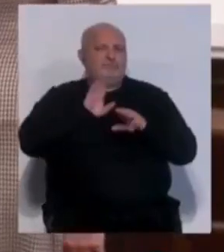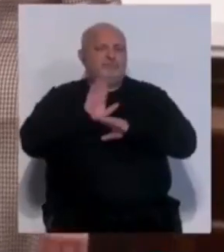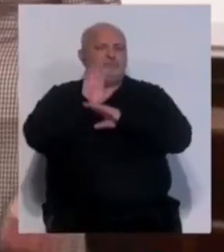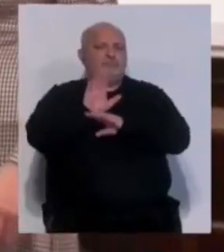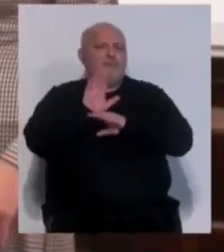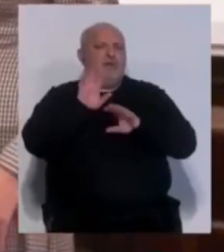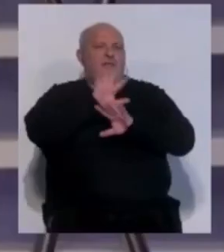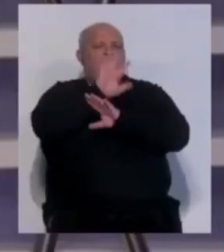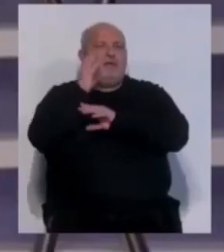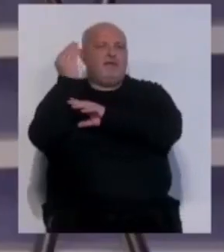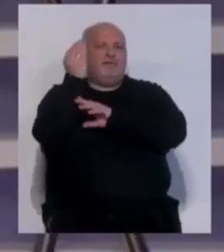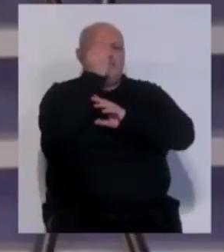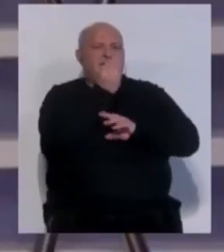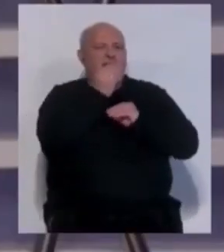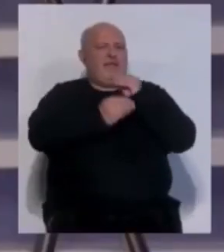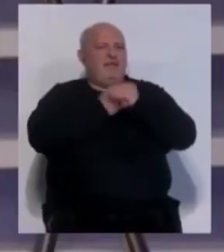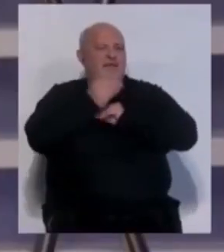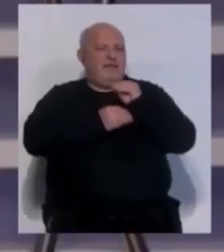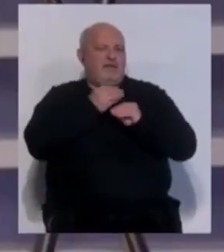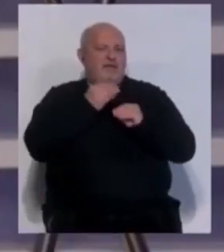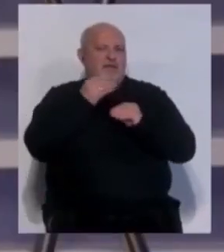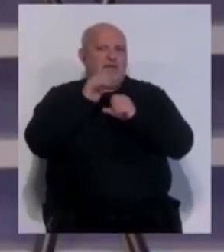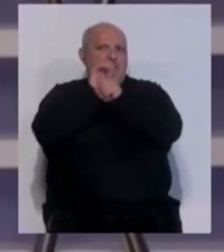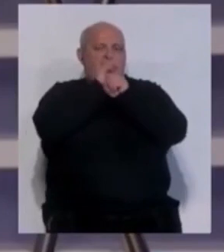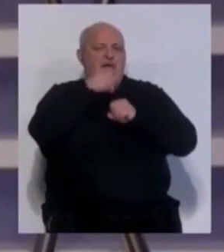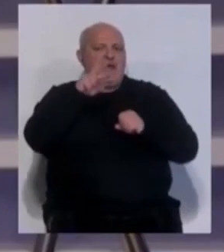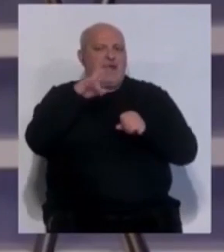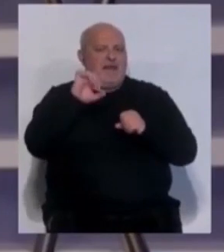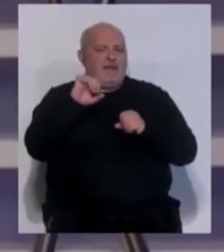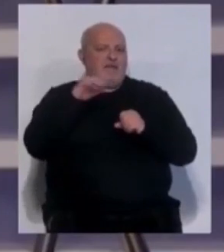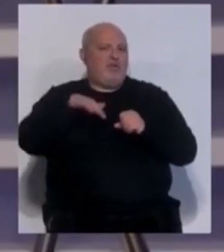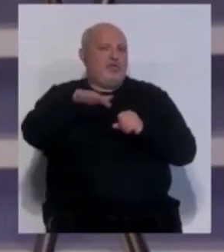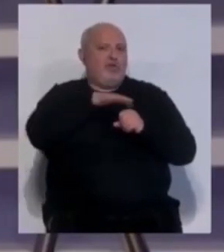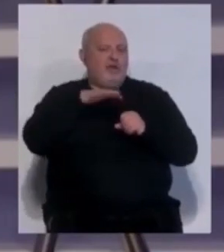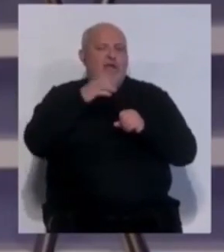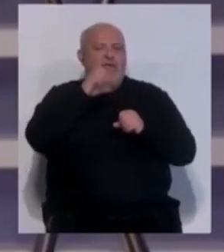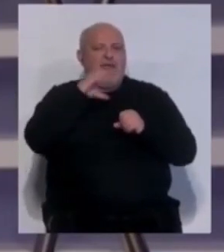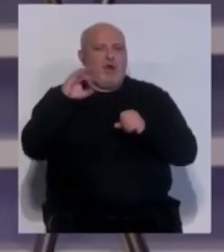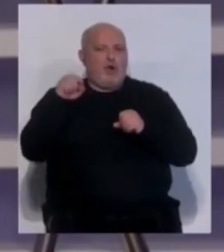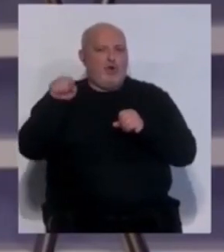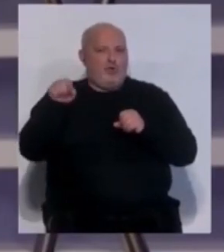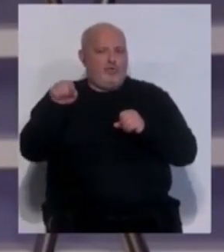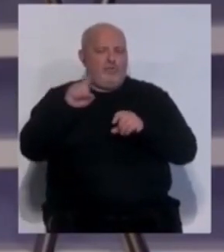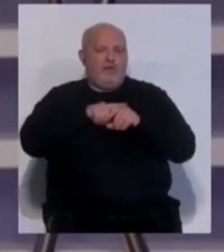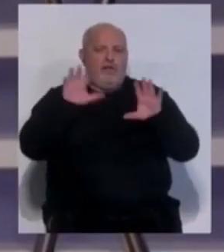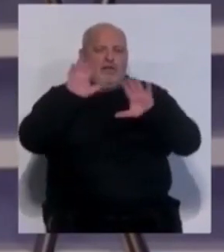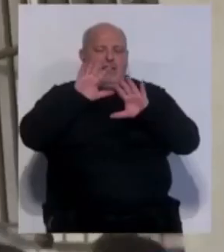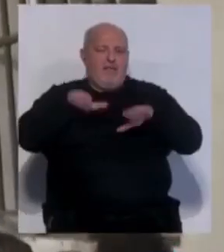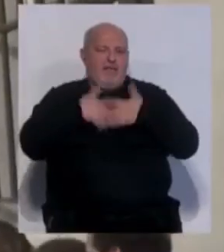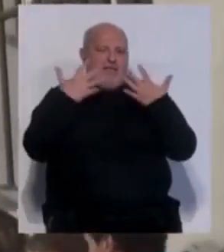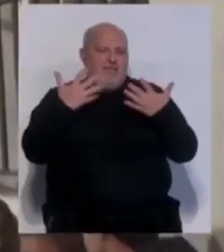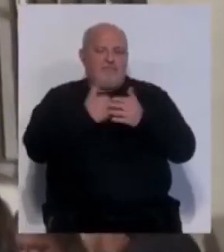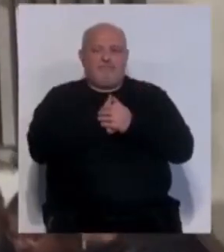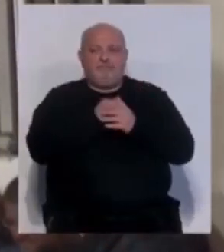presentación de las imágenes secundarias realizadas por la imaginera Ana Rey en el Espacio de Arte Contemporáneo a las 10 de la mañana.